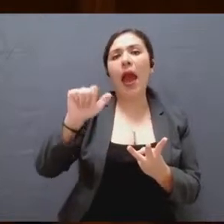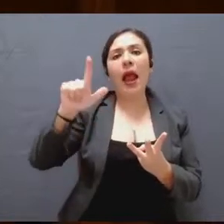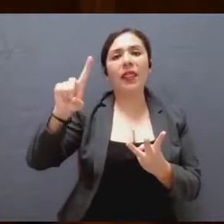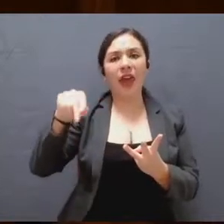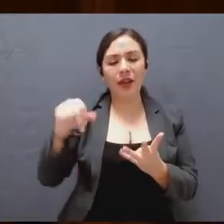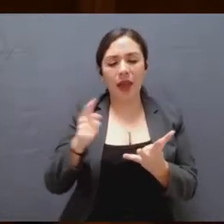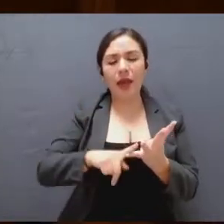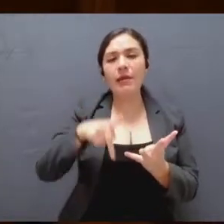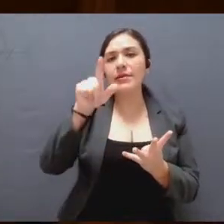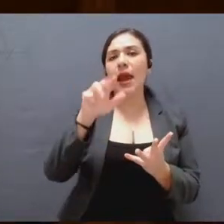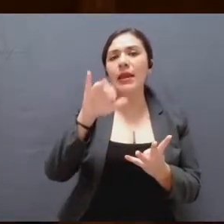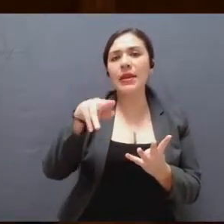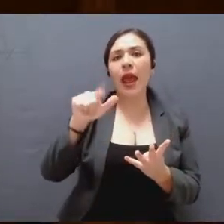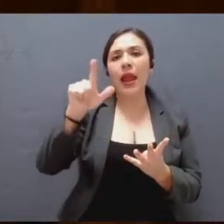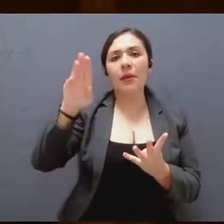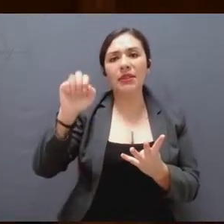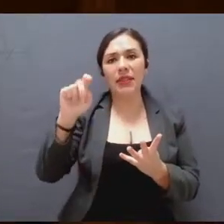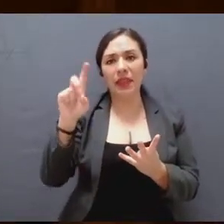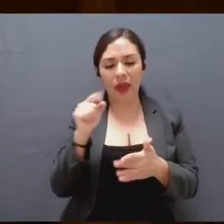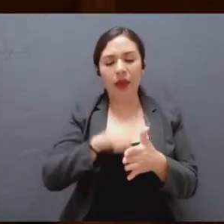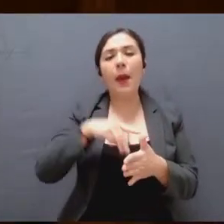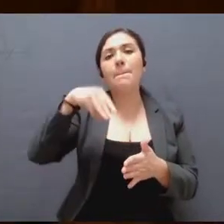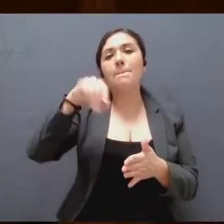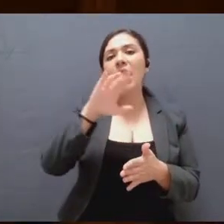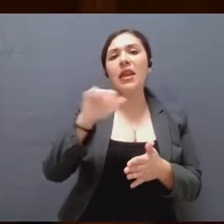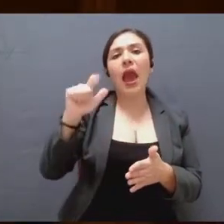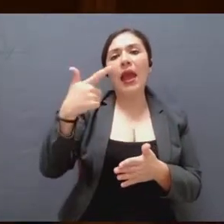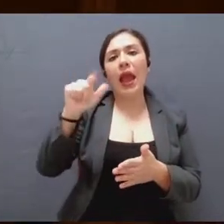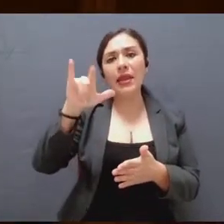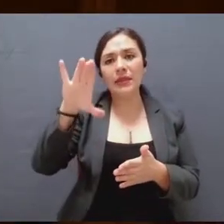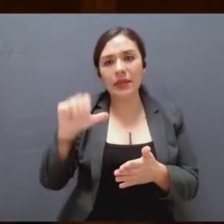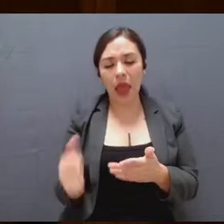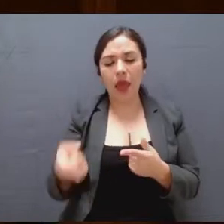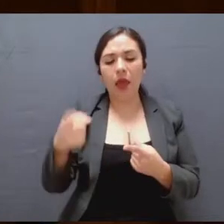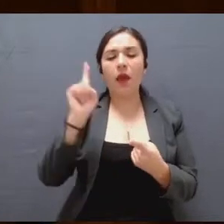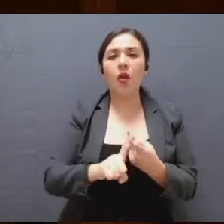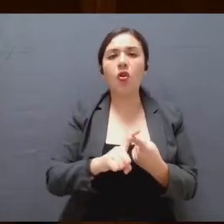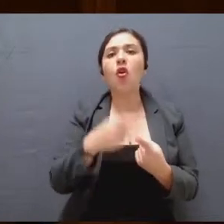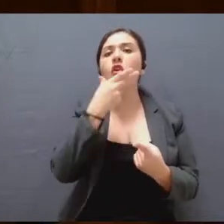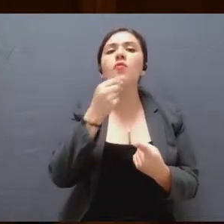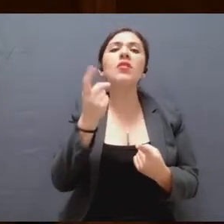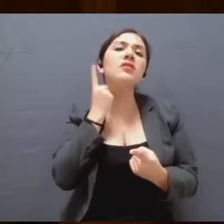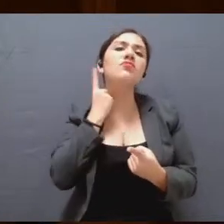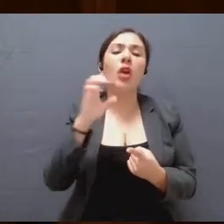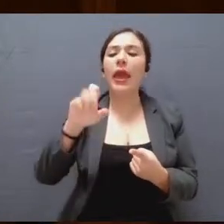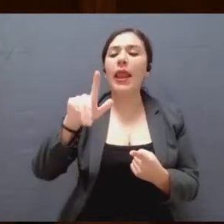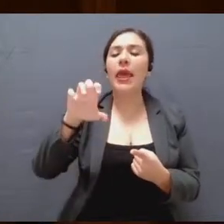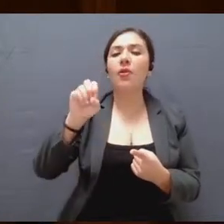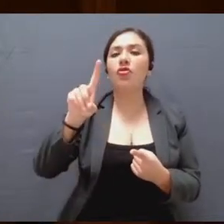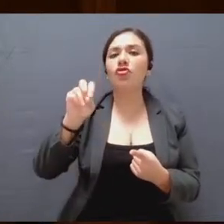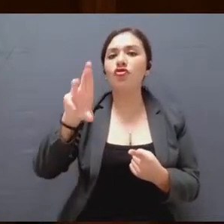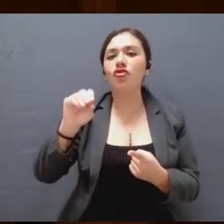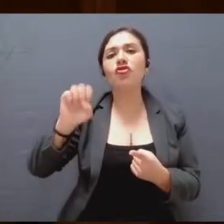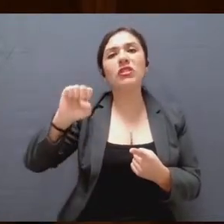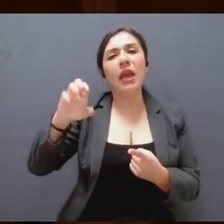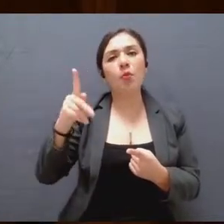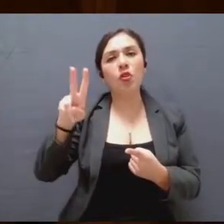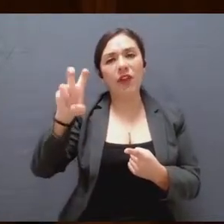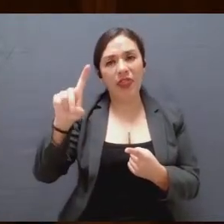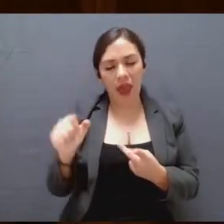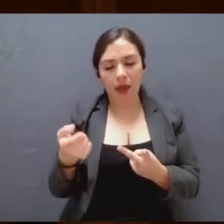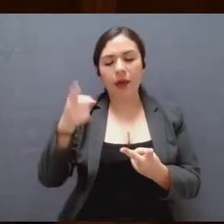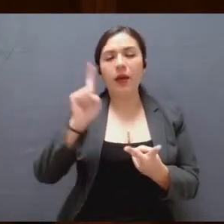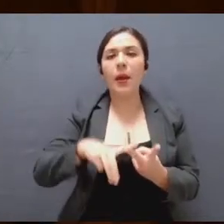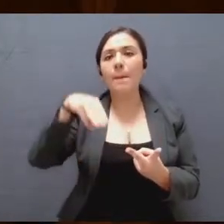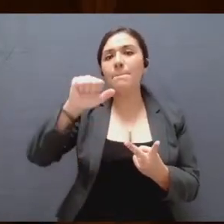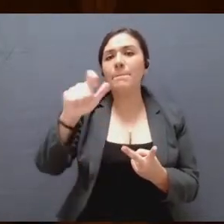Karina Labastida Sotelo, María de Jesús Galicia Ramos y los diputados Eleodoro Sepúlveda Ávila y